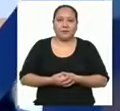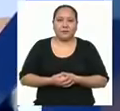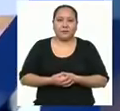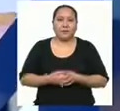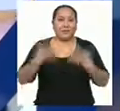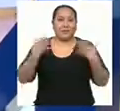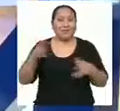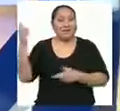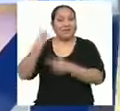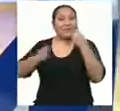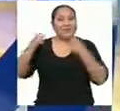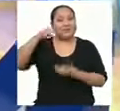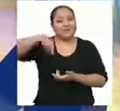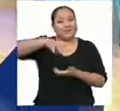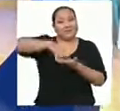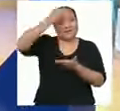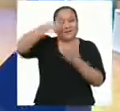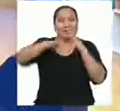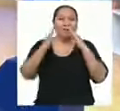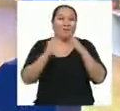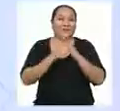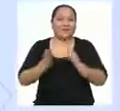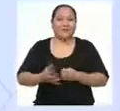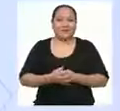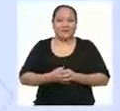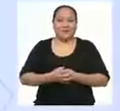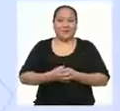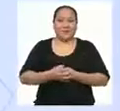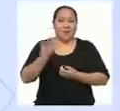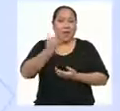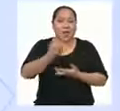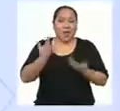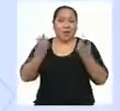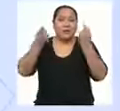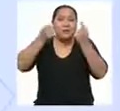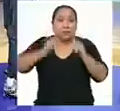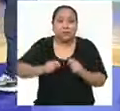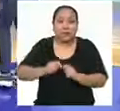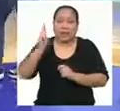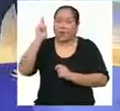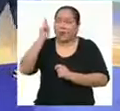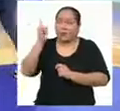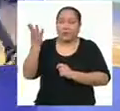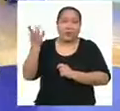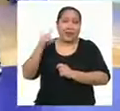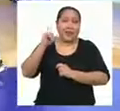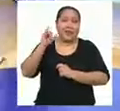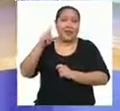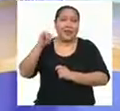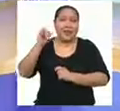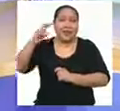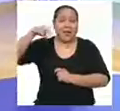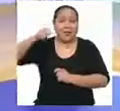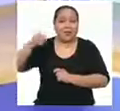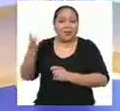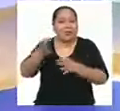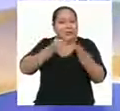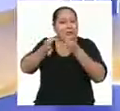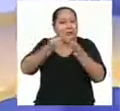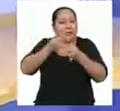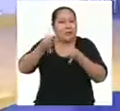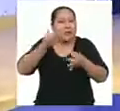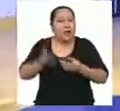Estamos de vuelta en Aprendo en Casa. Antes de la pausa, la profesora Liliana nos estaba